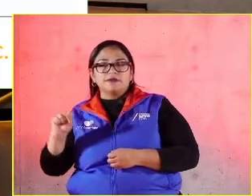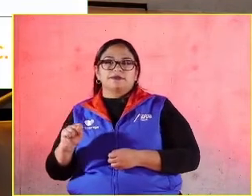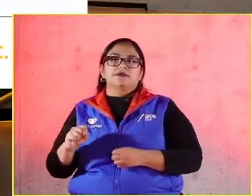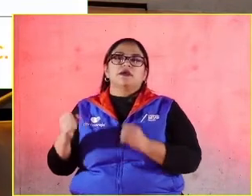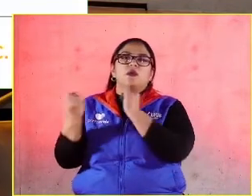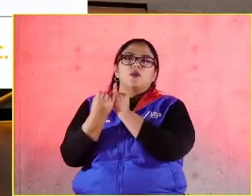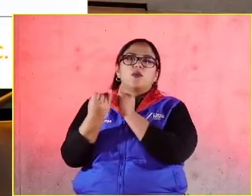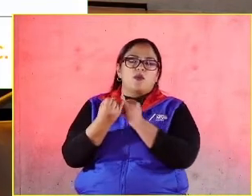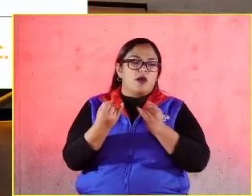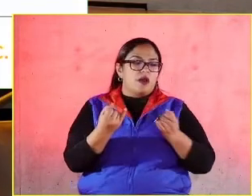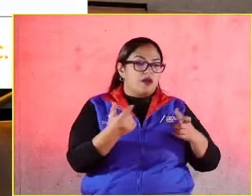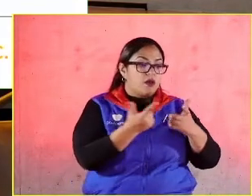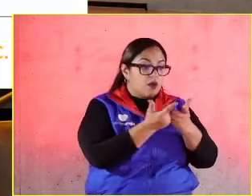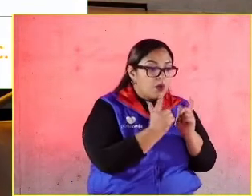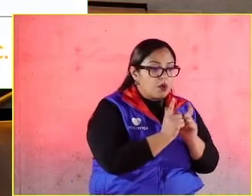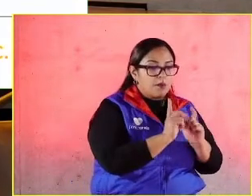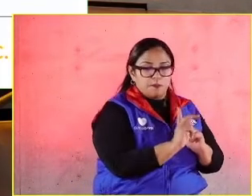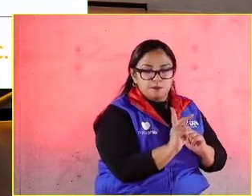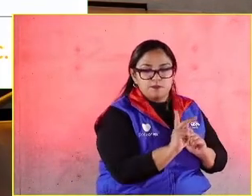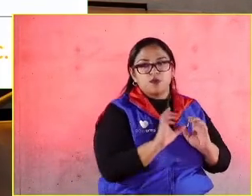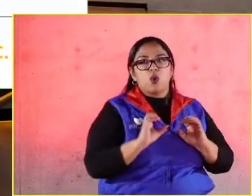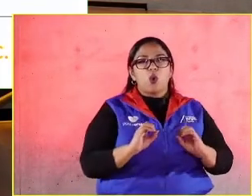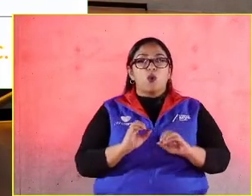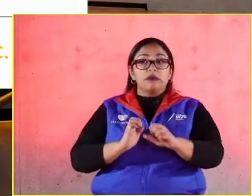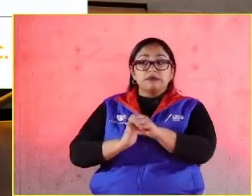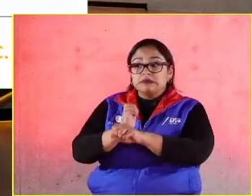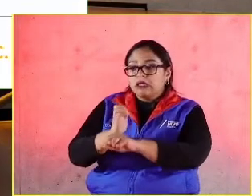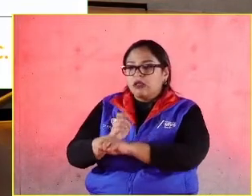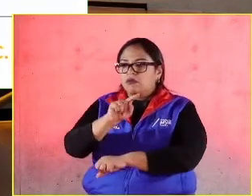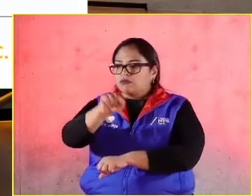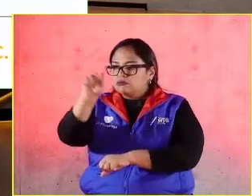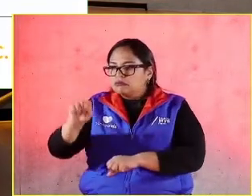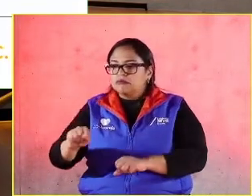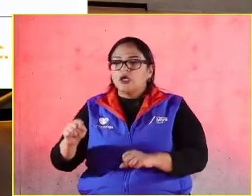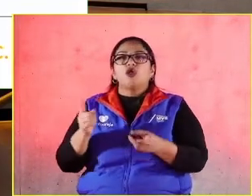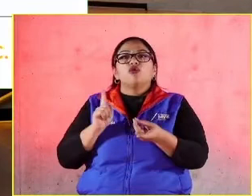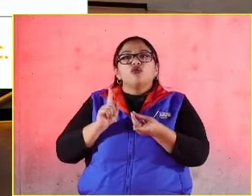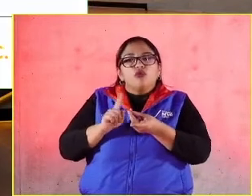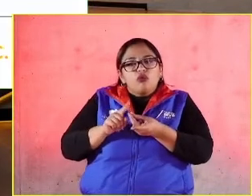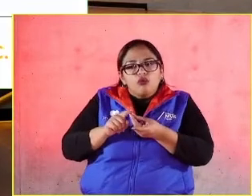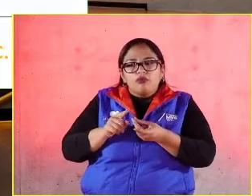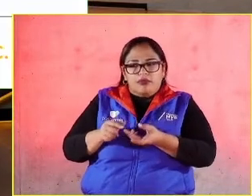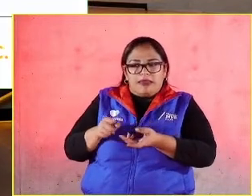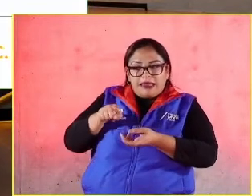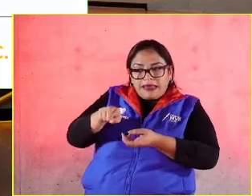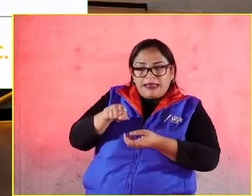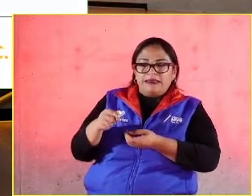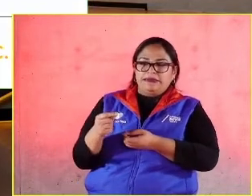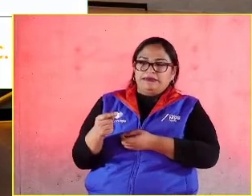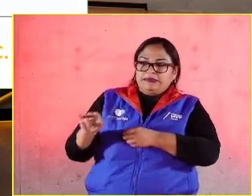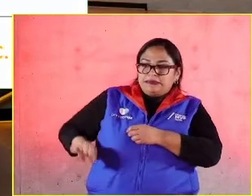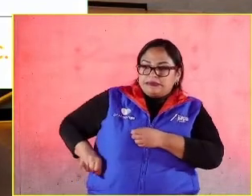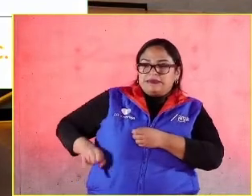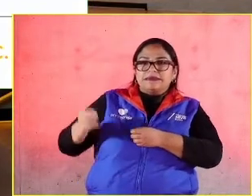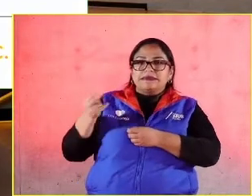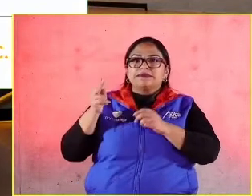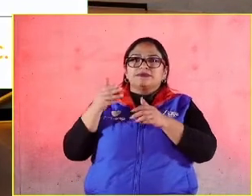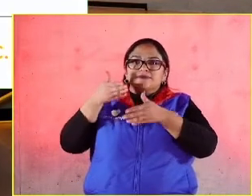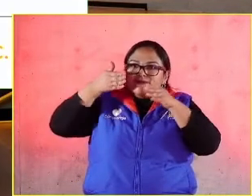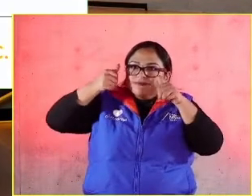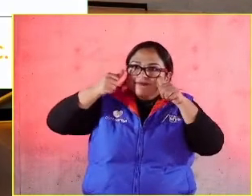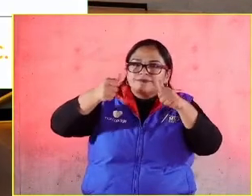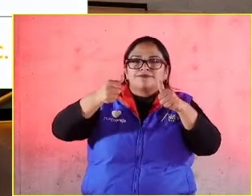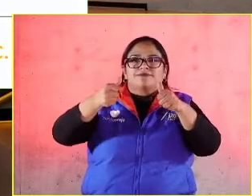cada sector, incluso para cada entidad federativa, en dónde están los temas que son de mayor preocupación, en dónde están